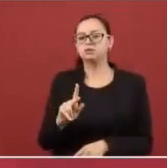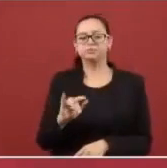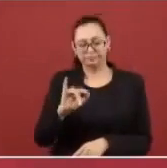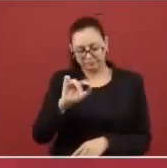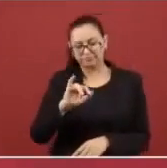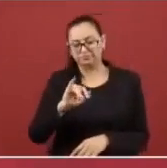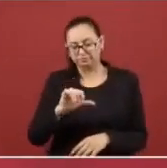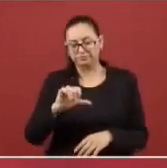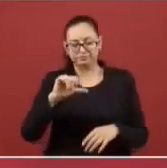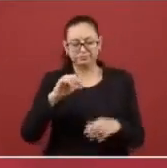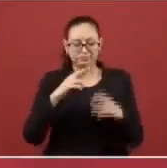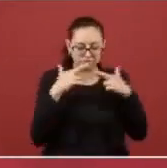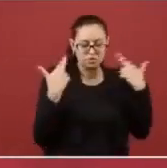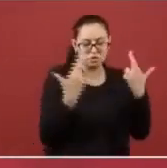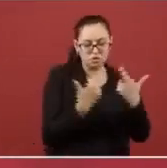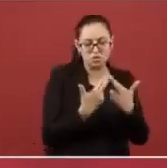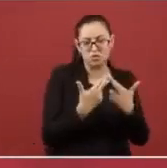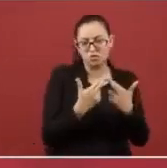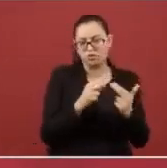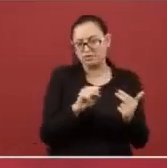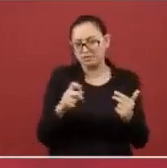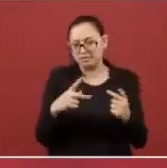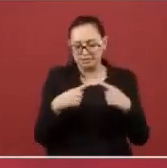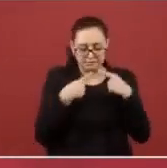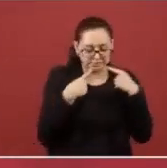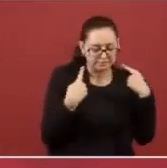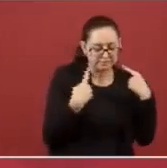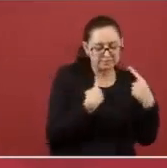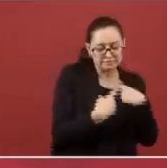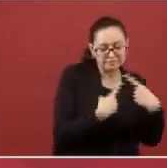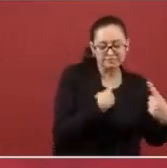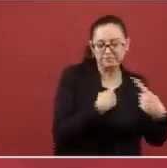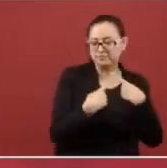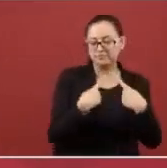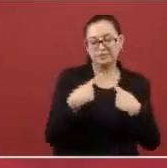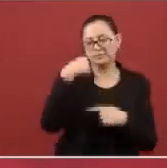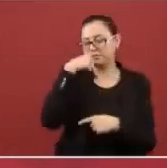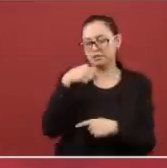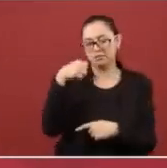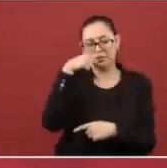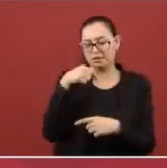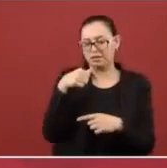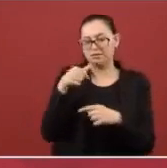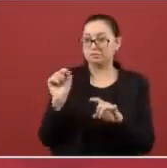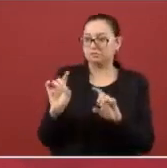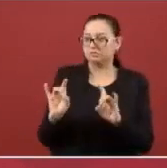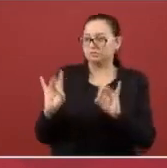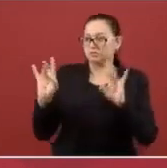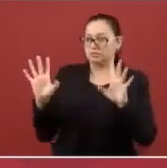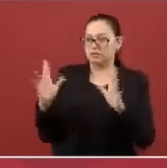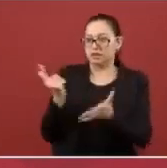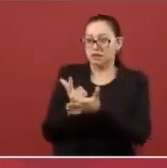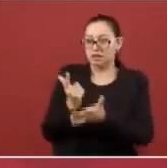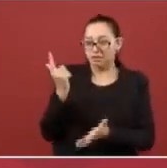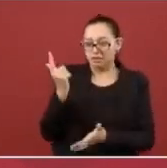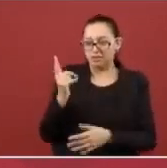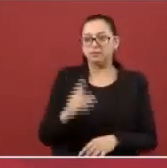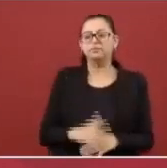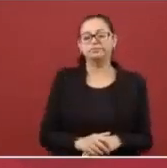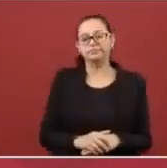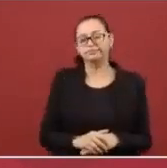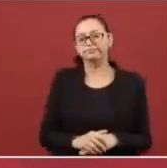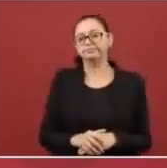de seguridad, como sucede en todos estos casos, y es un grupo